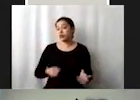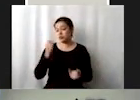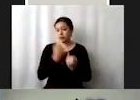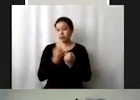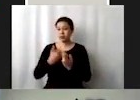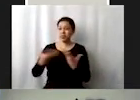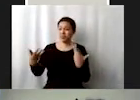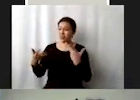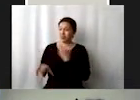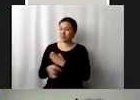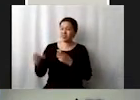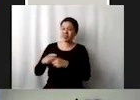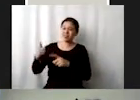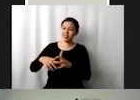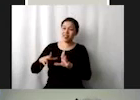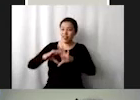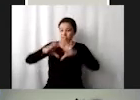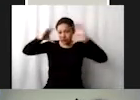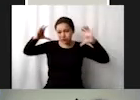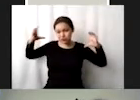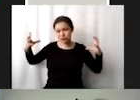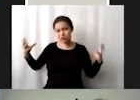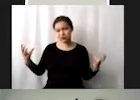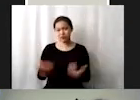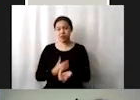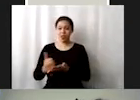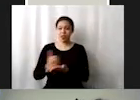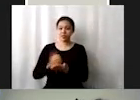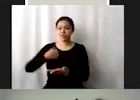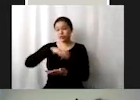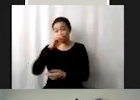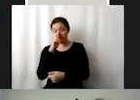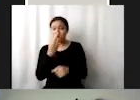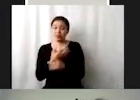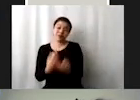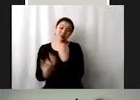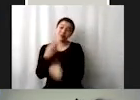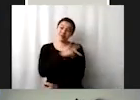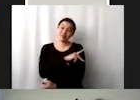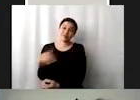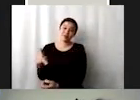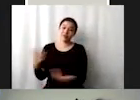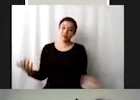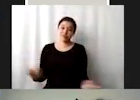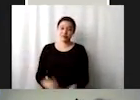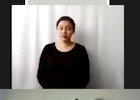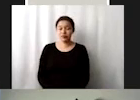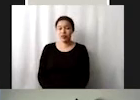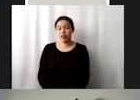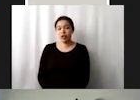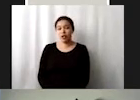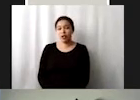azul de la cual somos responsables y ojalá lo hagamos de la mejor forma entonces algunas